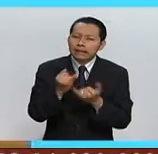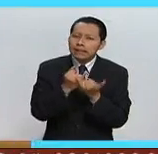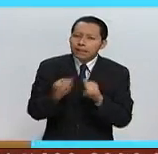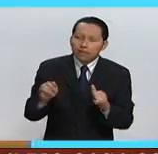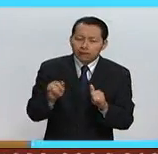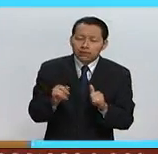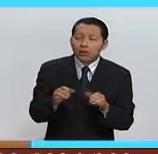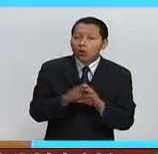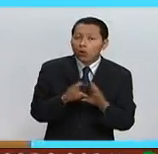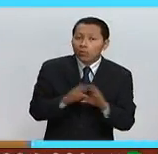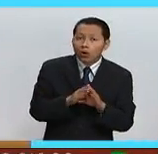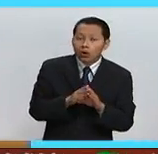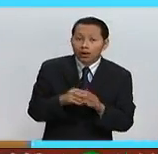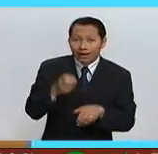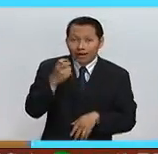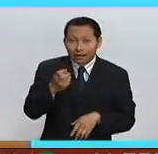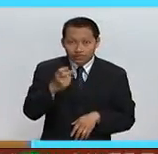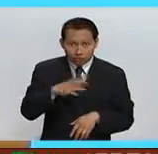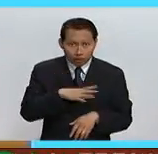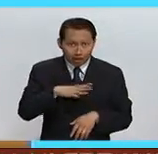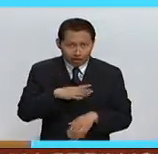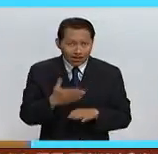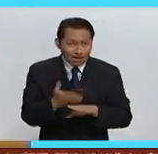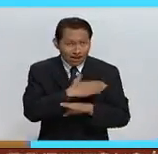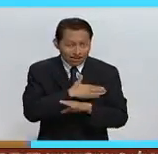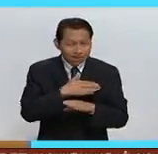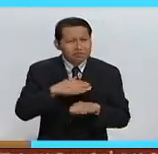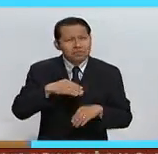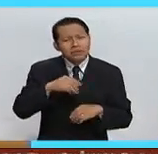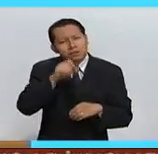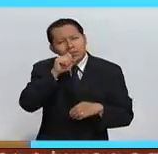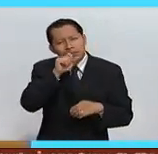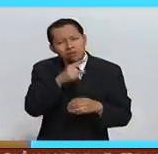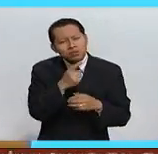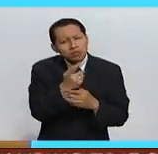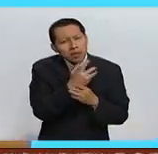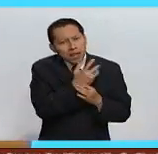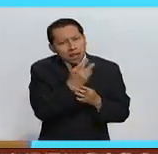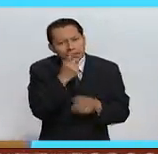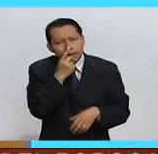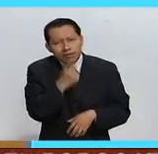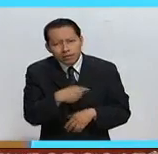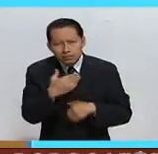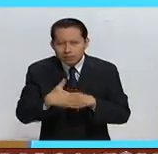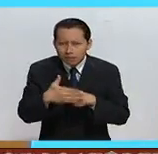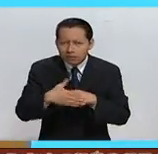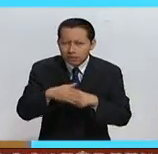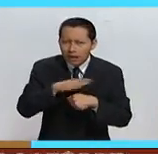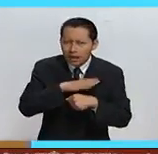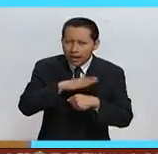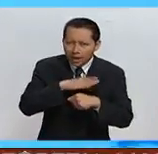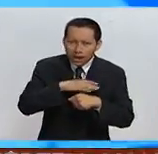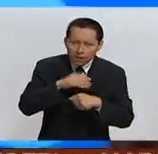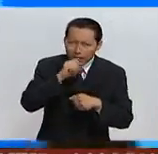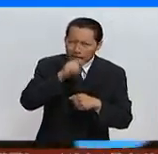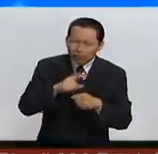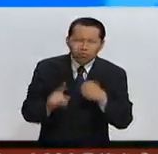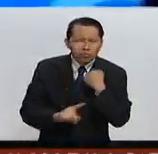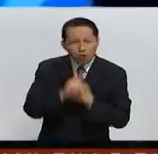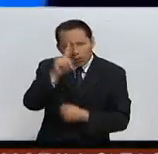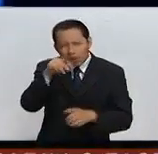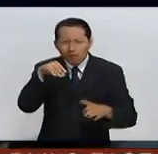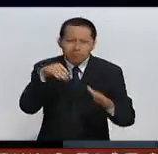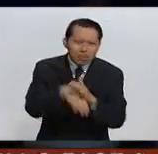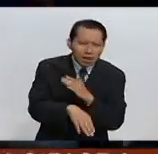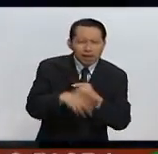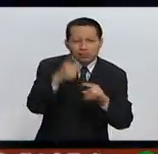dominó. El desastre económico que se había pronosticado unos días y los meses previos al referéndum del día de ayer